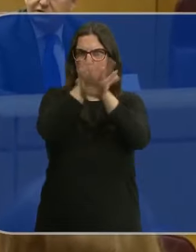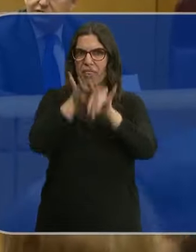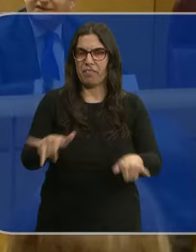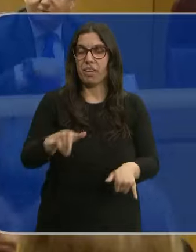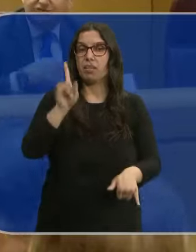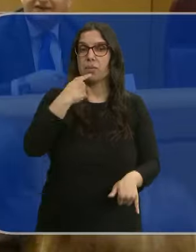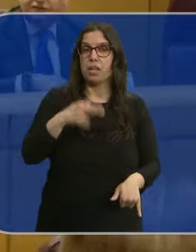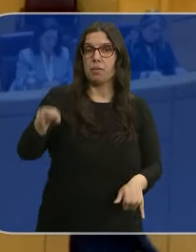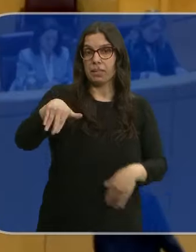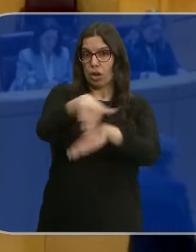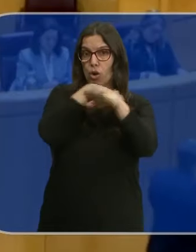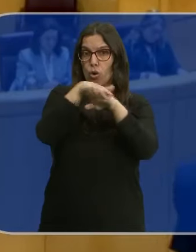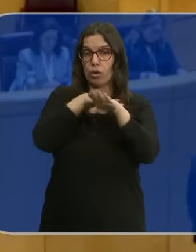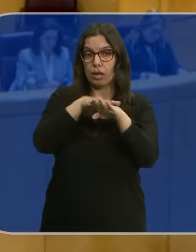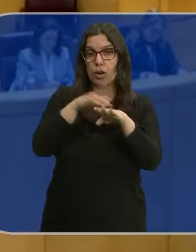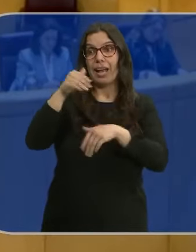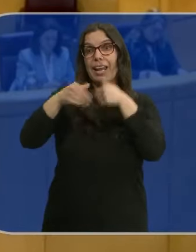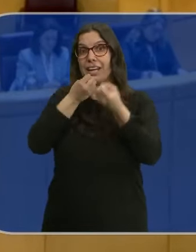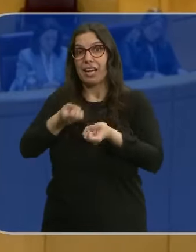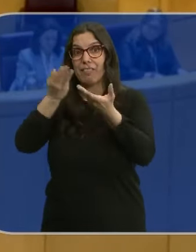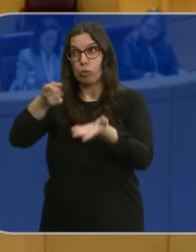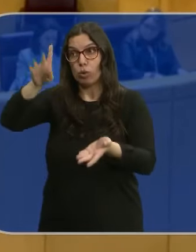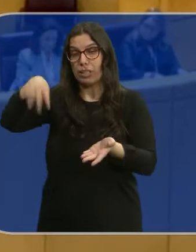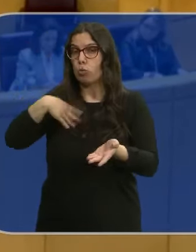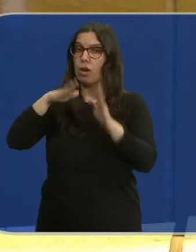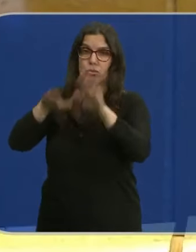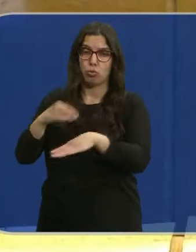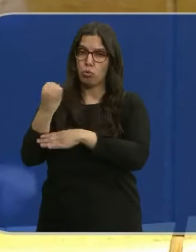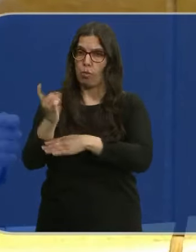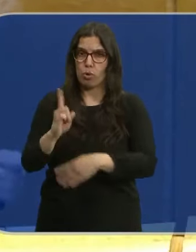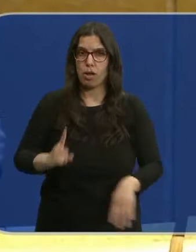insistido en que el gobierno no está a favor de un referéndum en Cataluña.